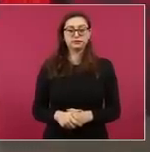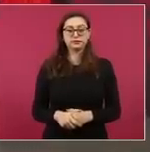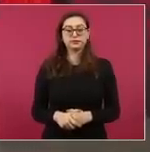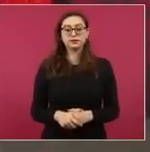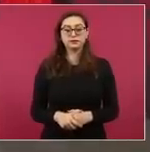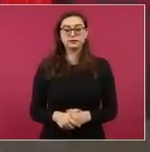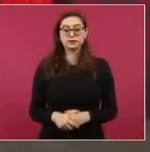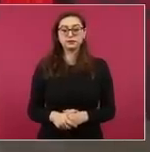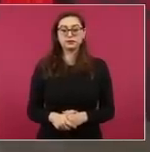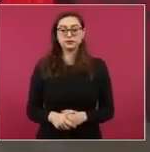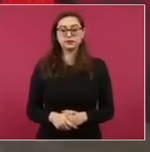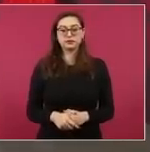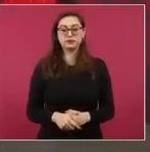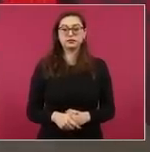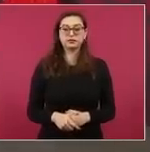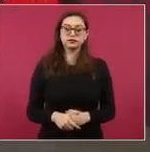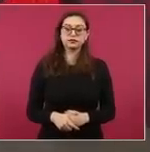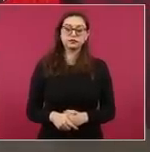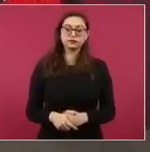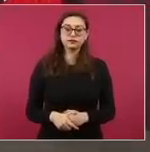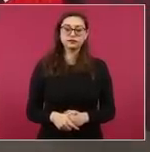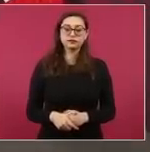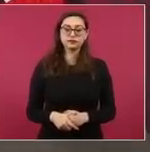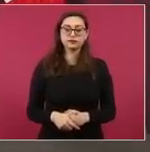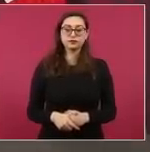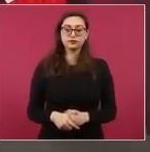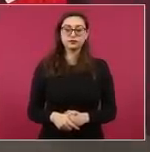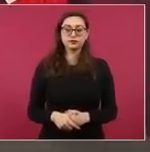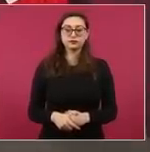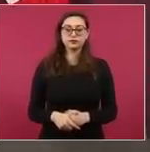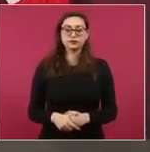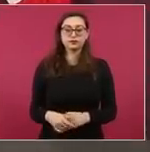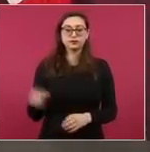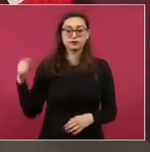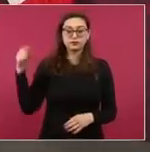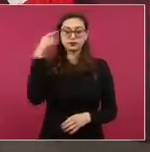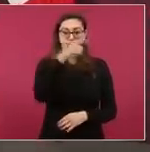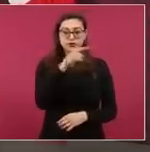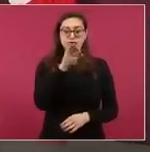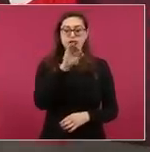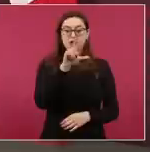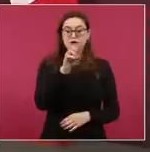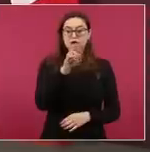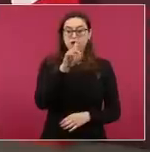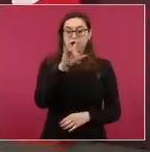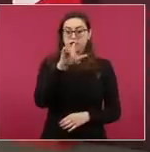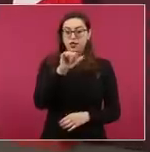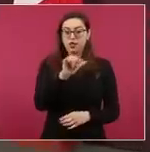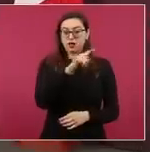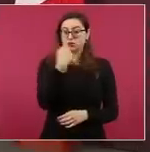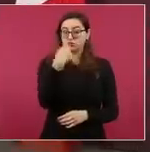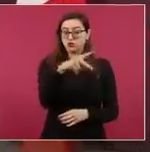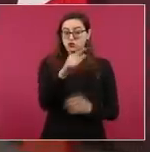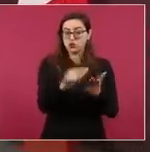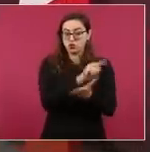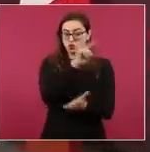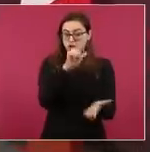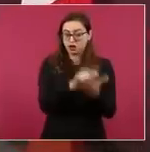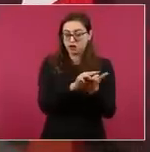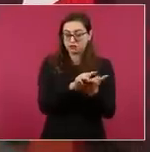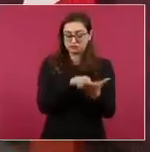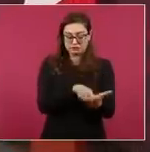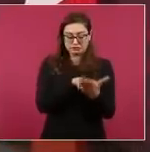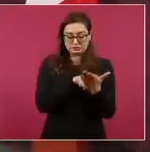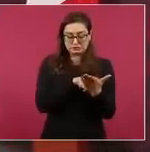en Florida que permite que estos hechos se puedan